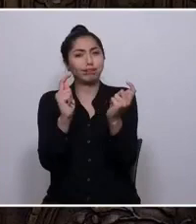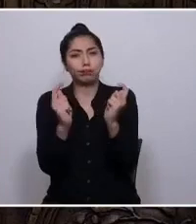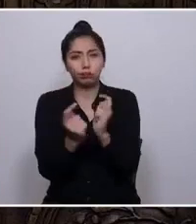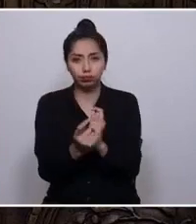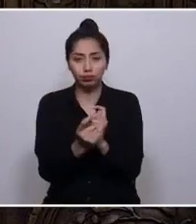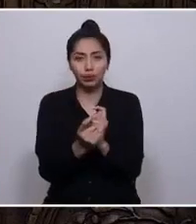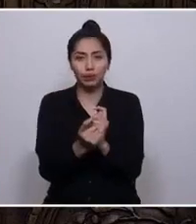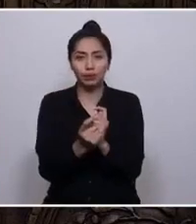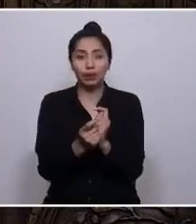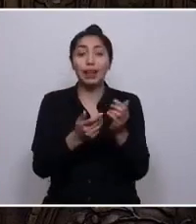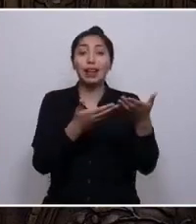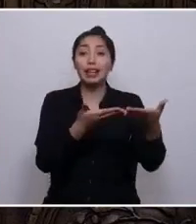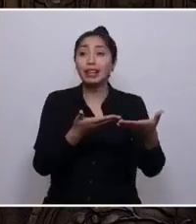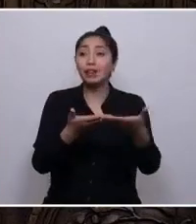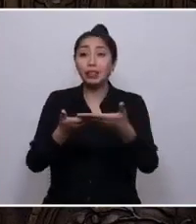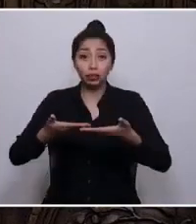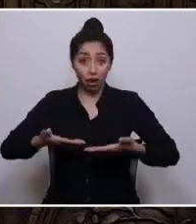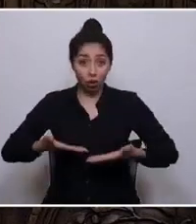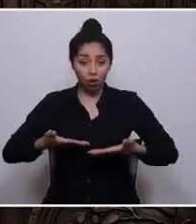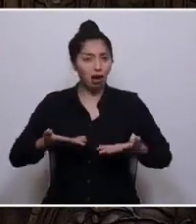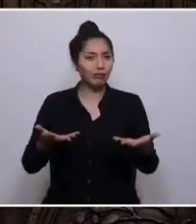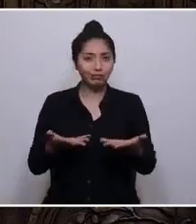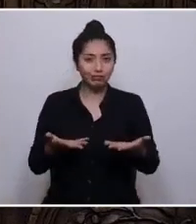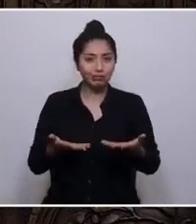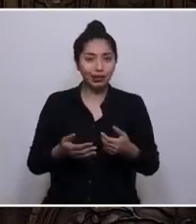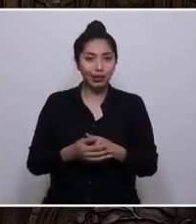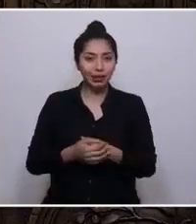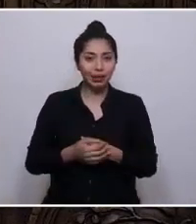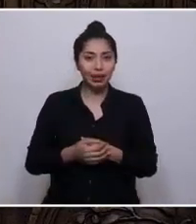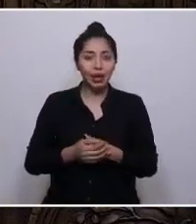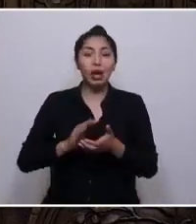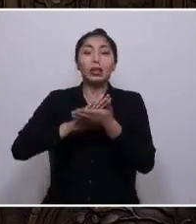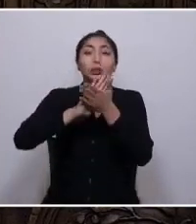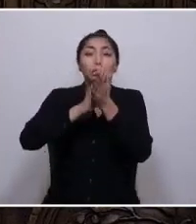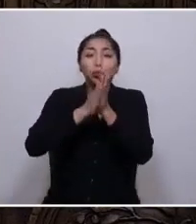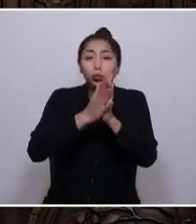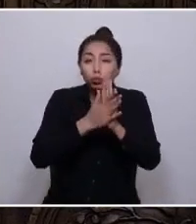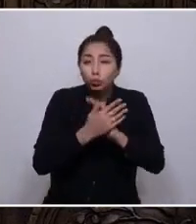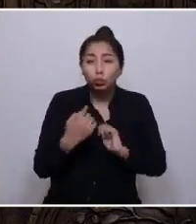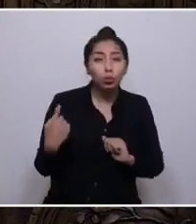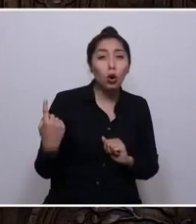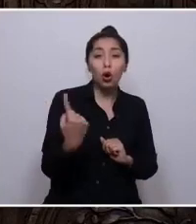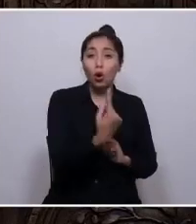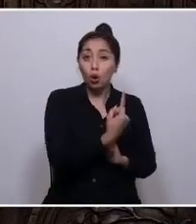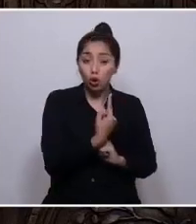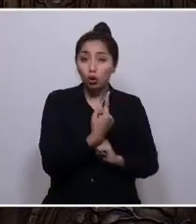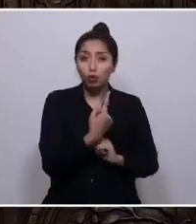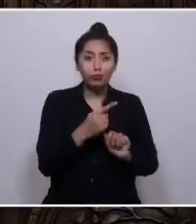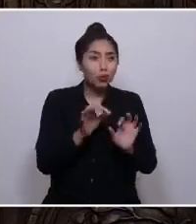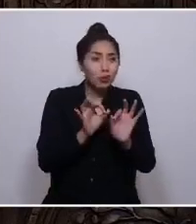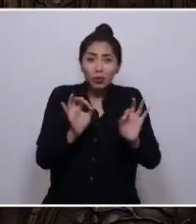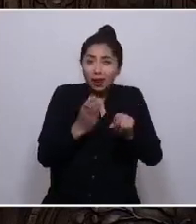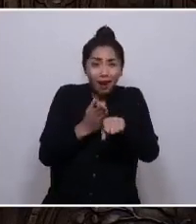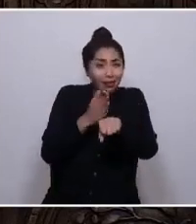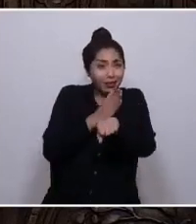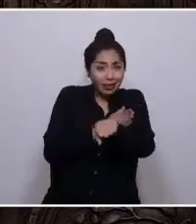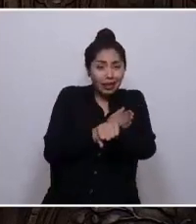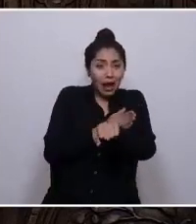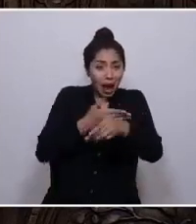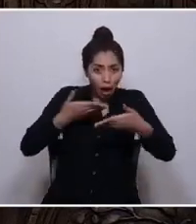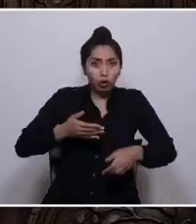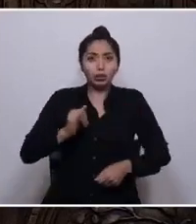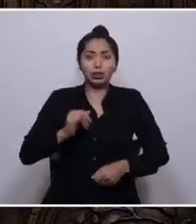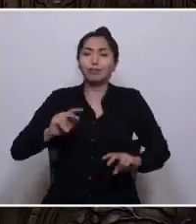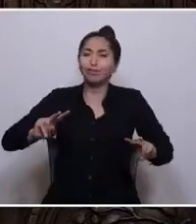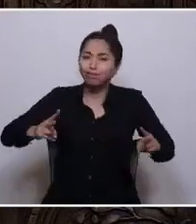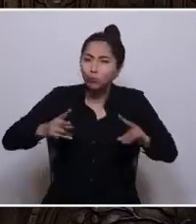La invitación ahora es entonces a que todos y todas, como nunca antes ha sucedido, construyamos juntos